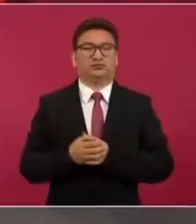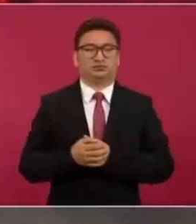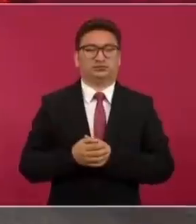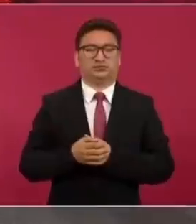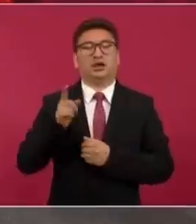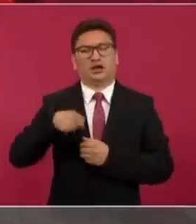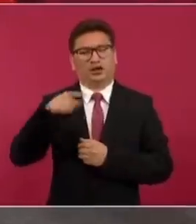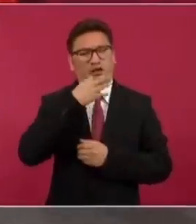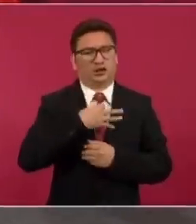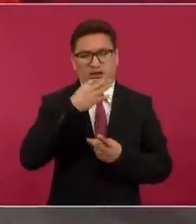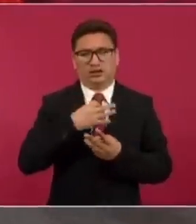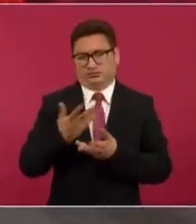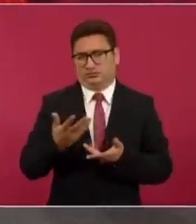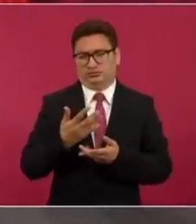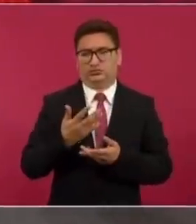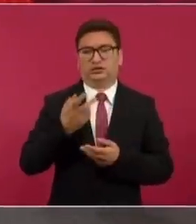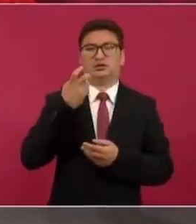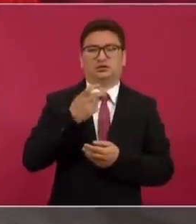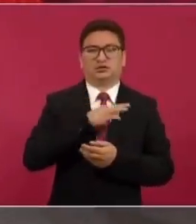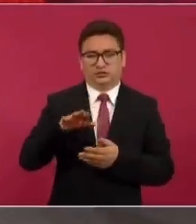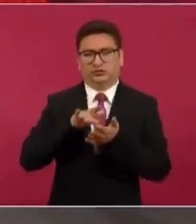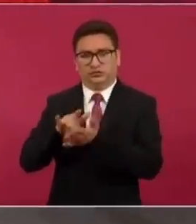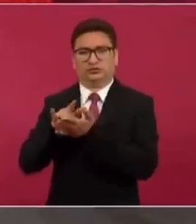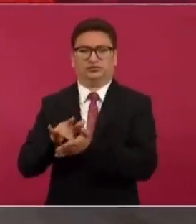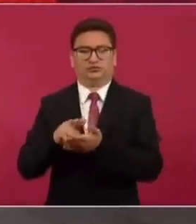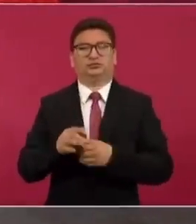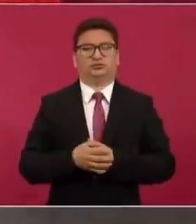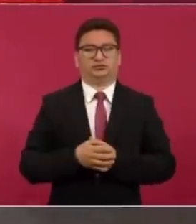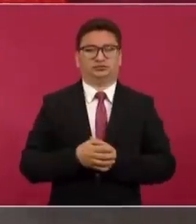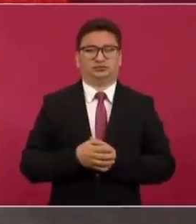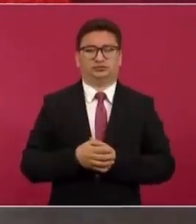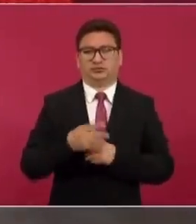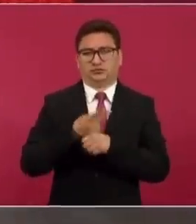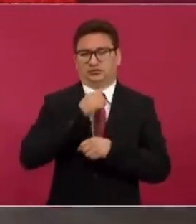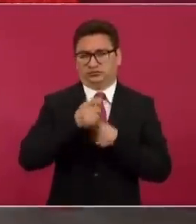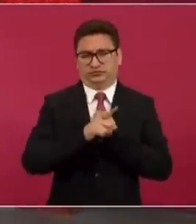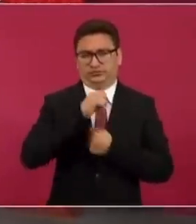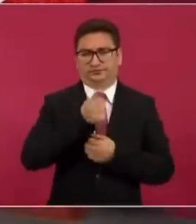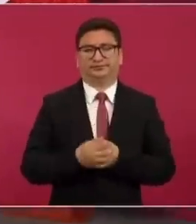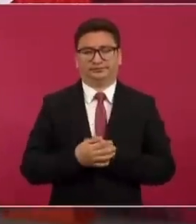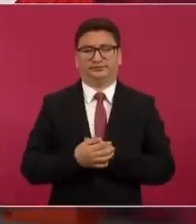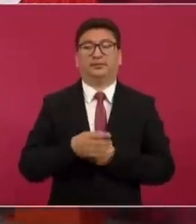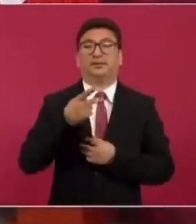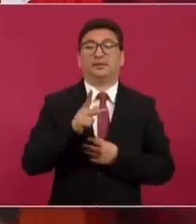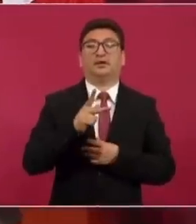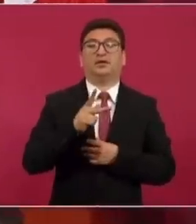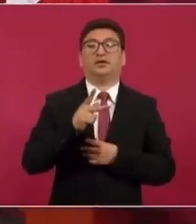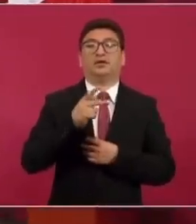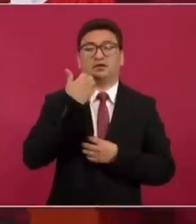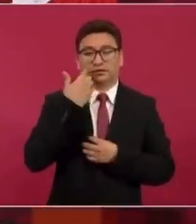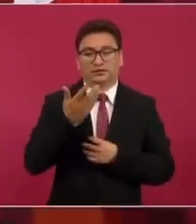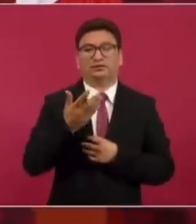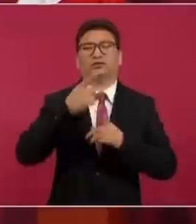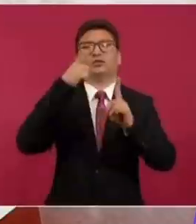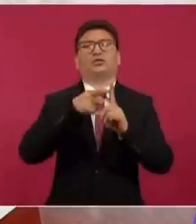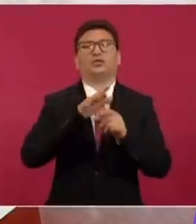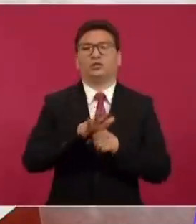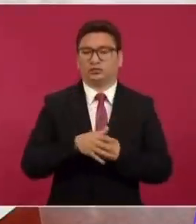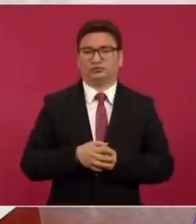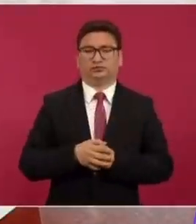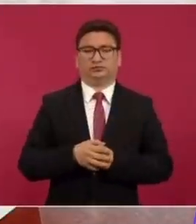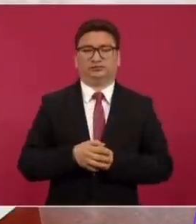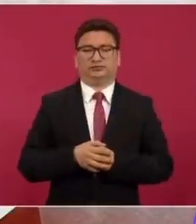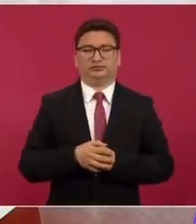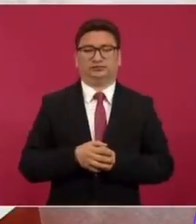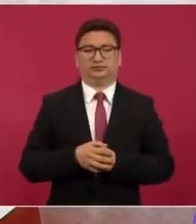a informarlo y se les va a compensar sin ningún problema. Pero esto es buscando que